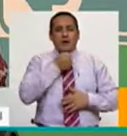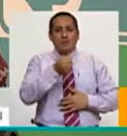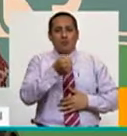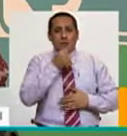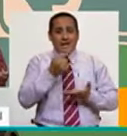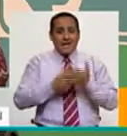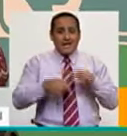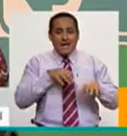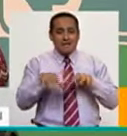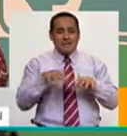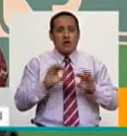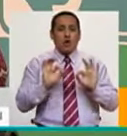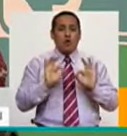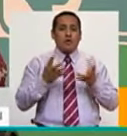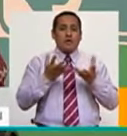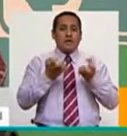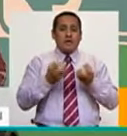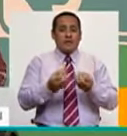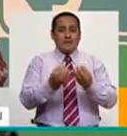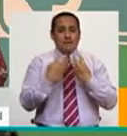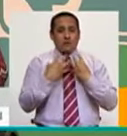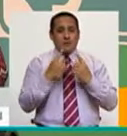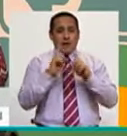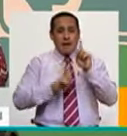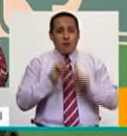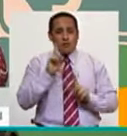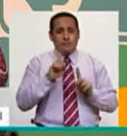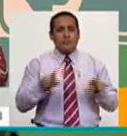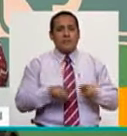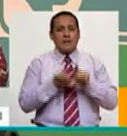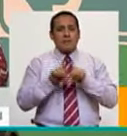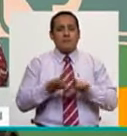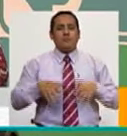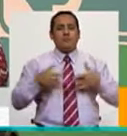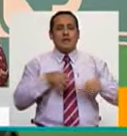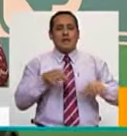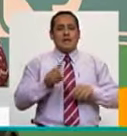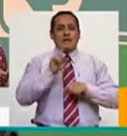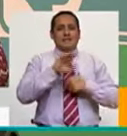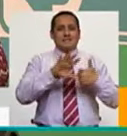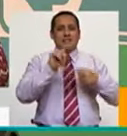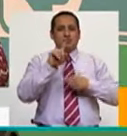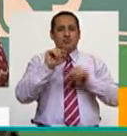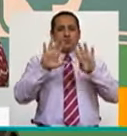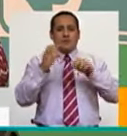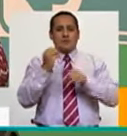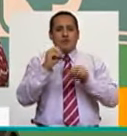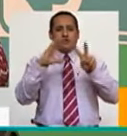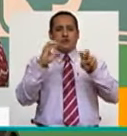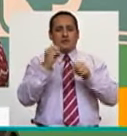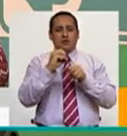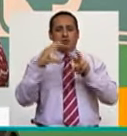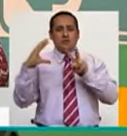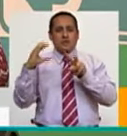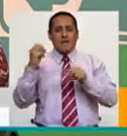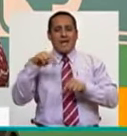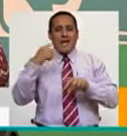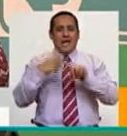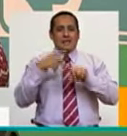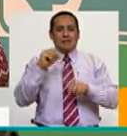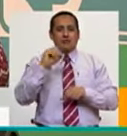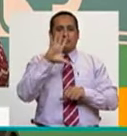reportaje que podamos hacer o quieren darnos alguna sugerencia, pueden hacerlo también al 619-0707,